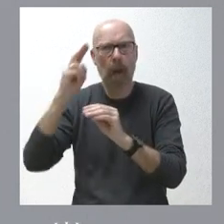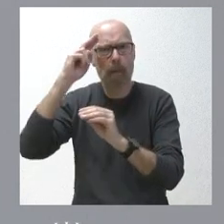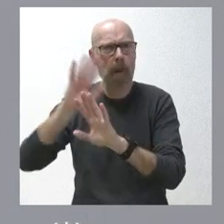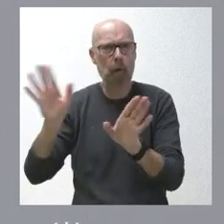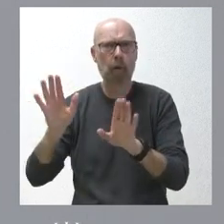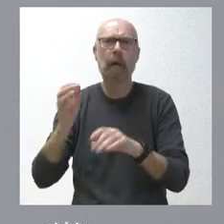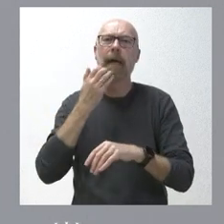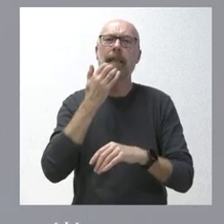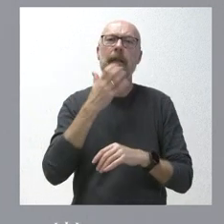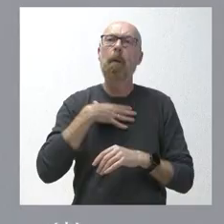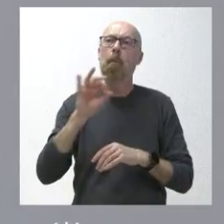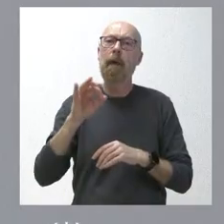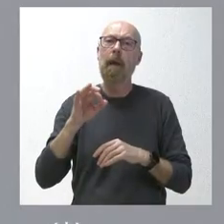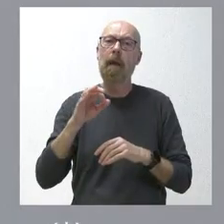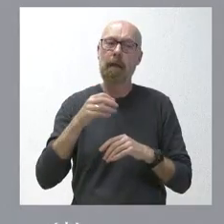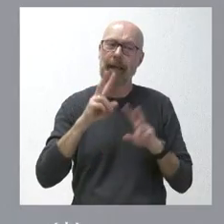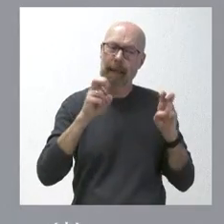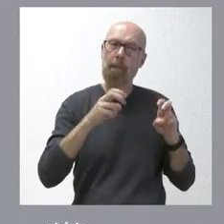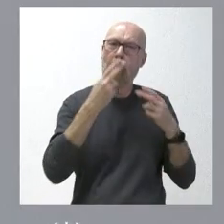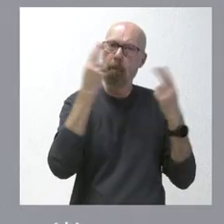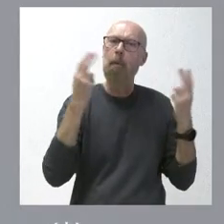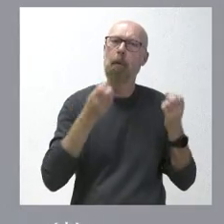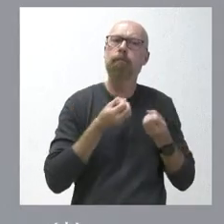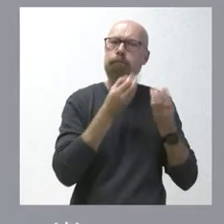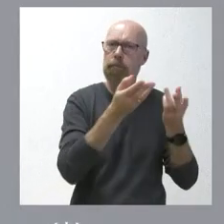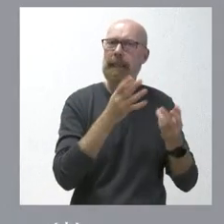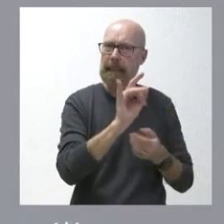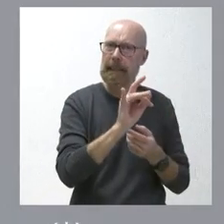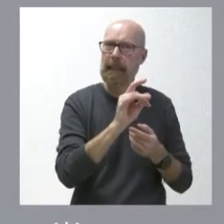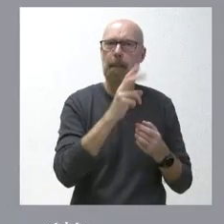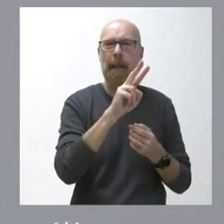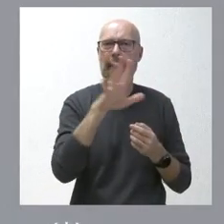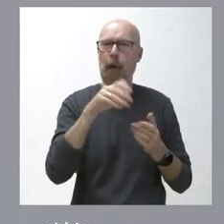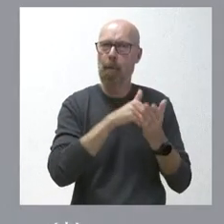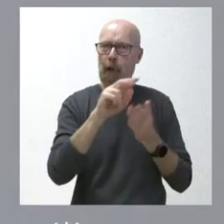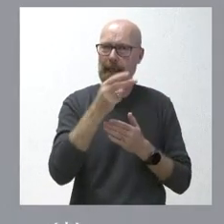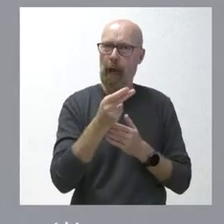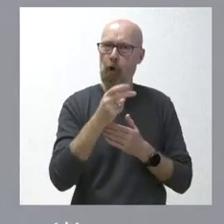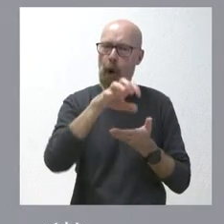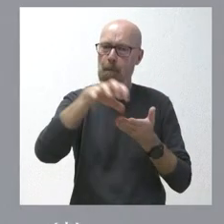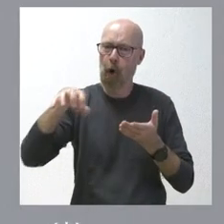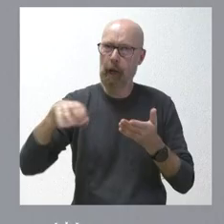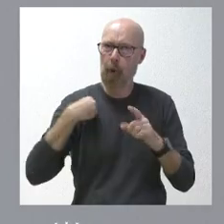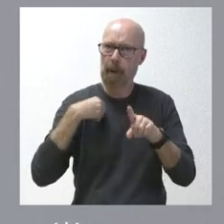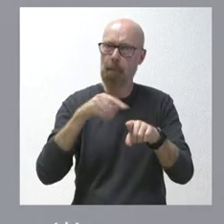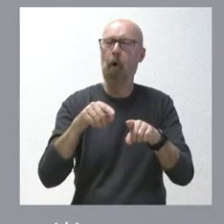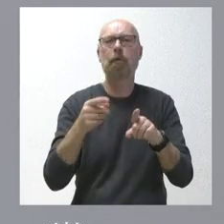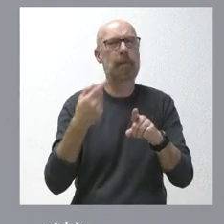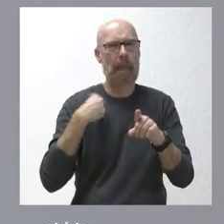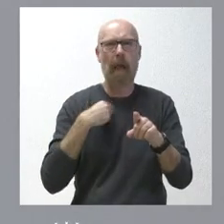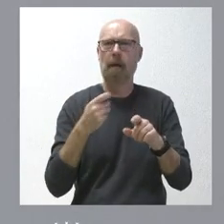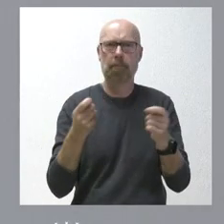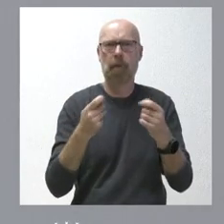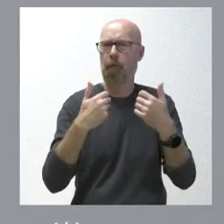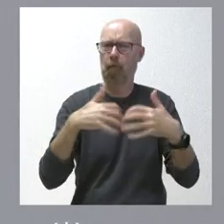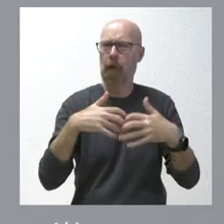podemos comunicar y anunciar en la parte pública los 25 millones de euros que corresponden al polígono de los Itales, en Bernú y de Porreros, que ya están en